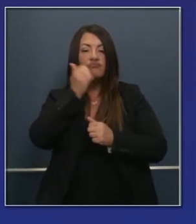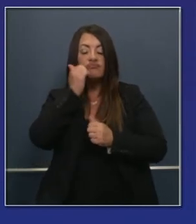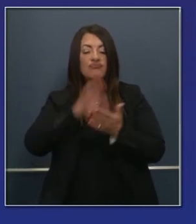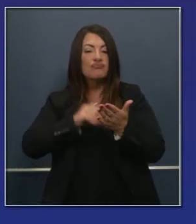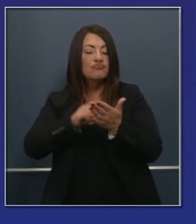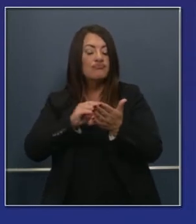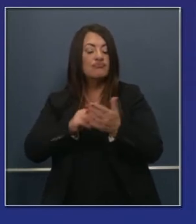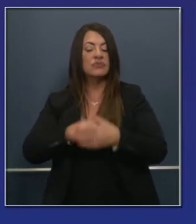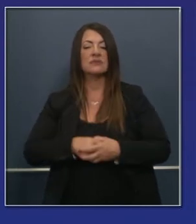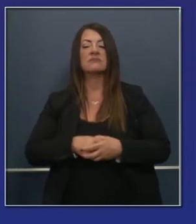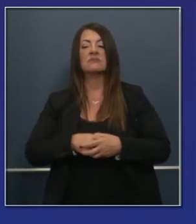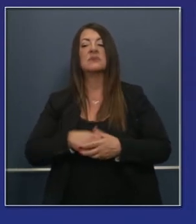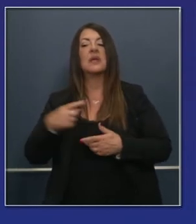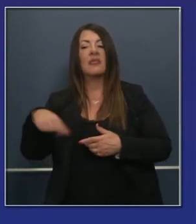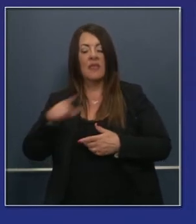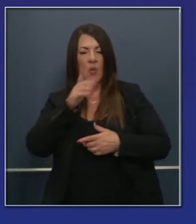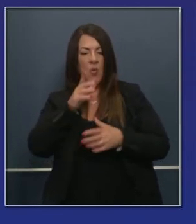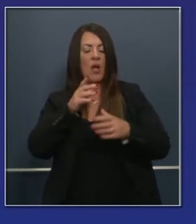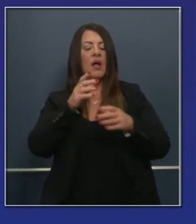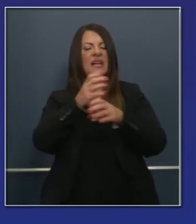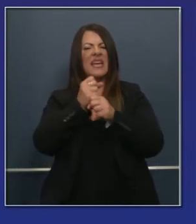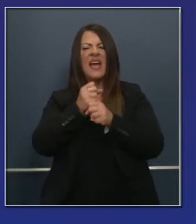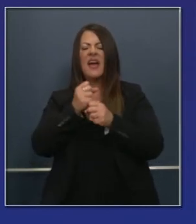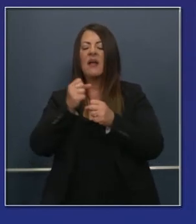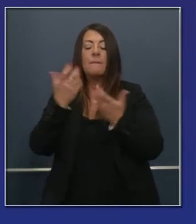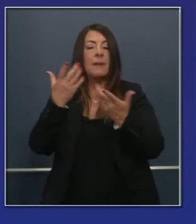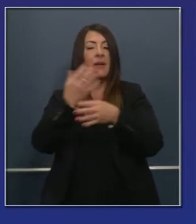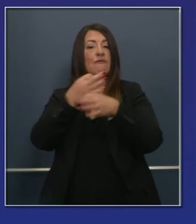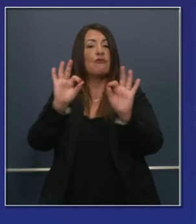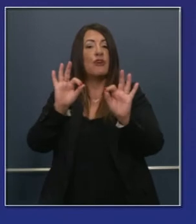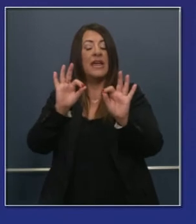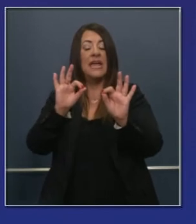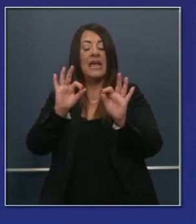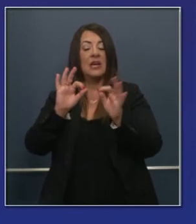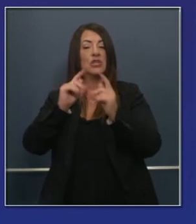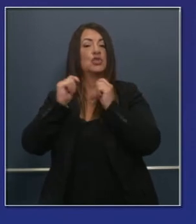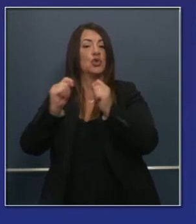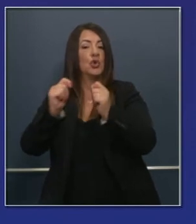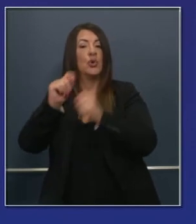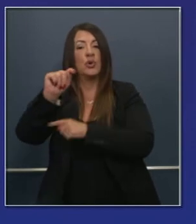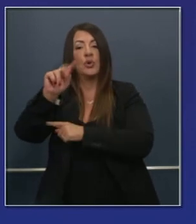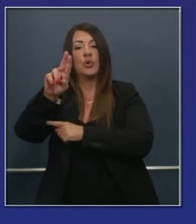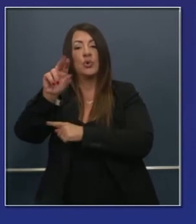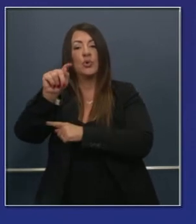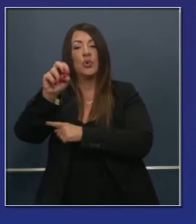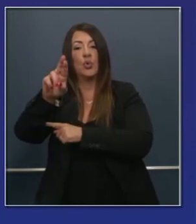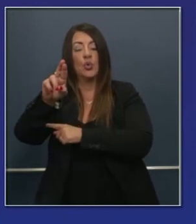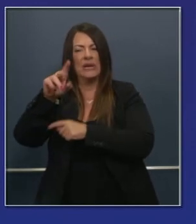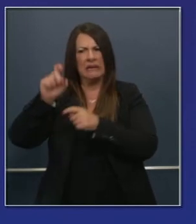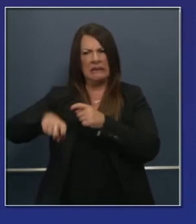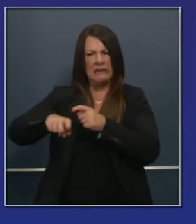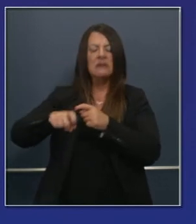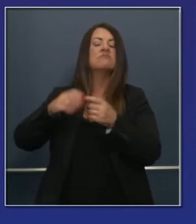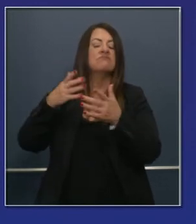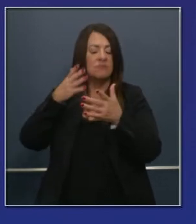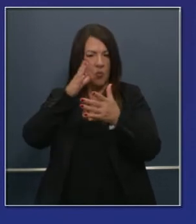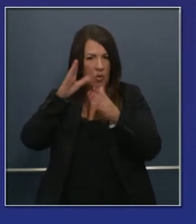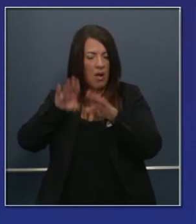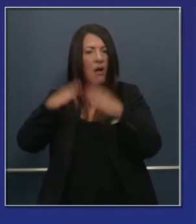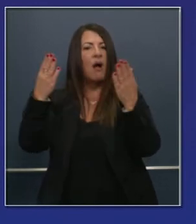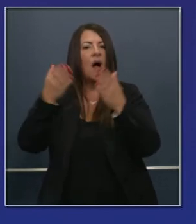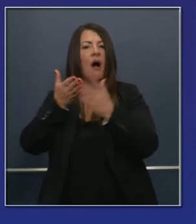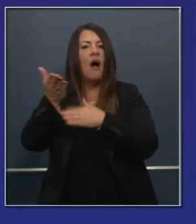las áreas, los estudiantes que están necesitados tendrán tutoría en línea para los que lo